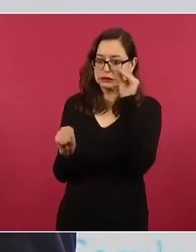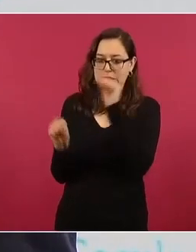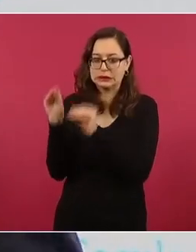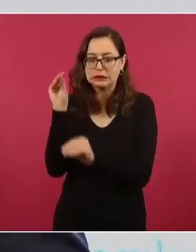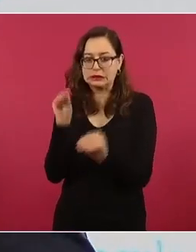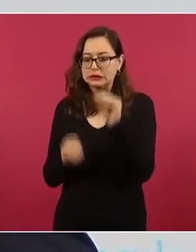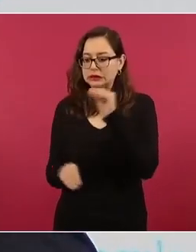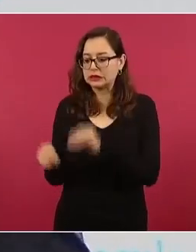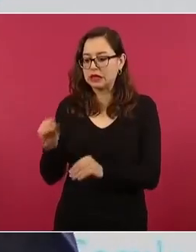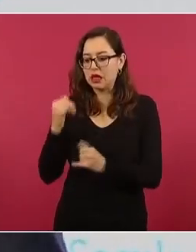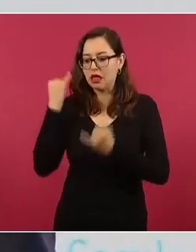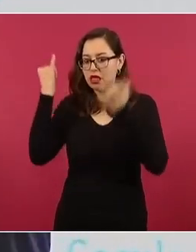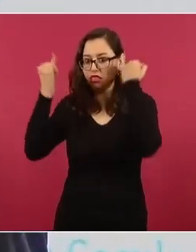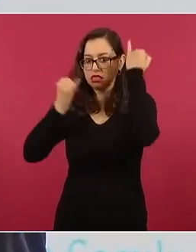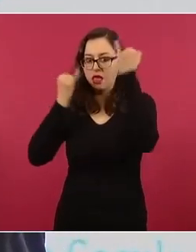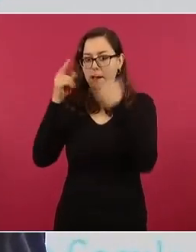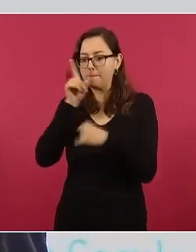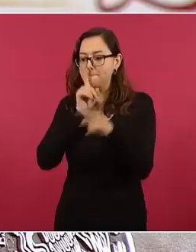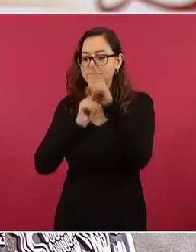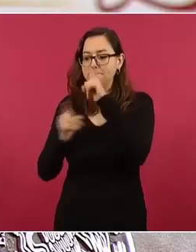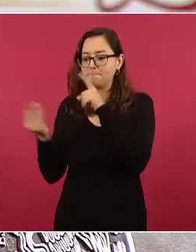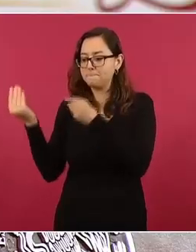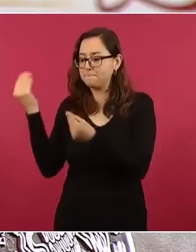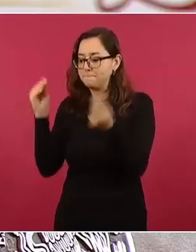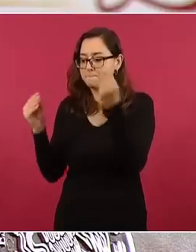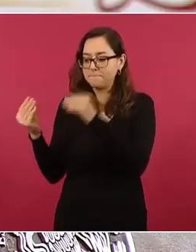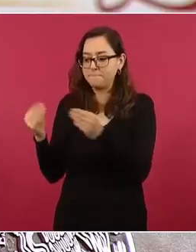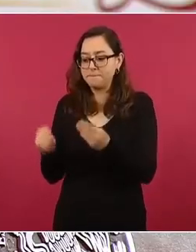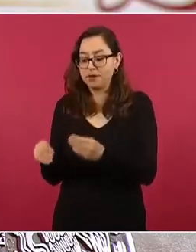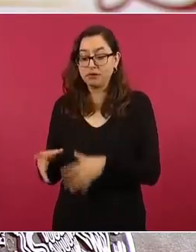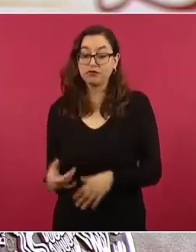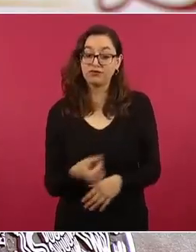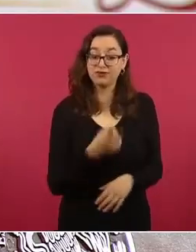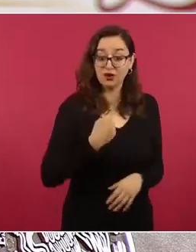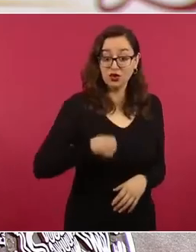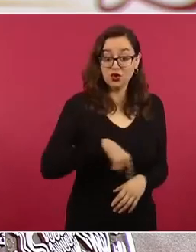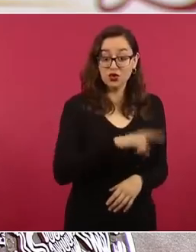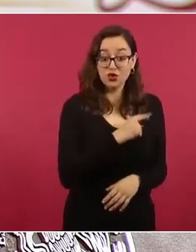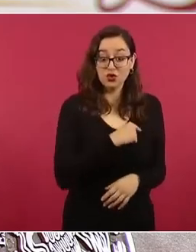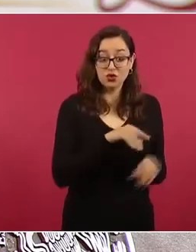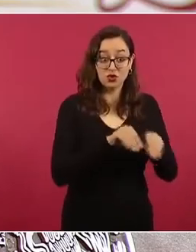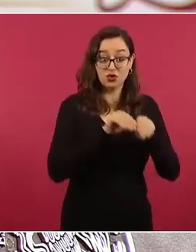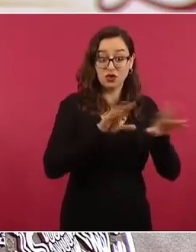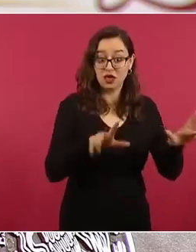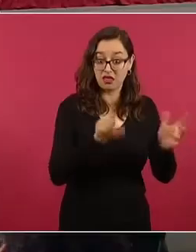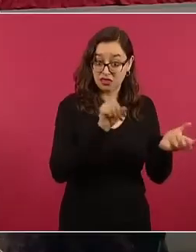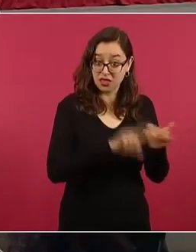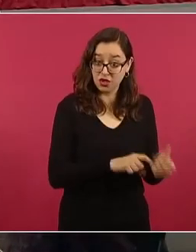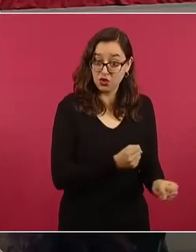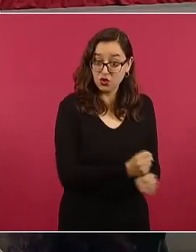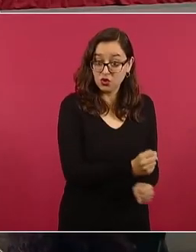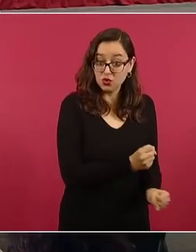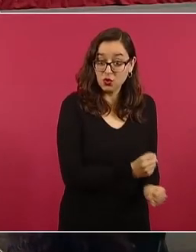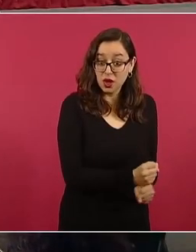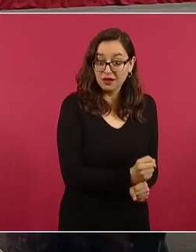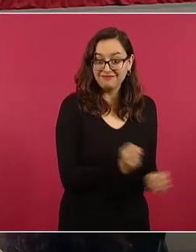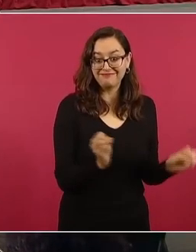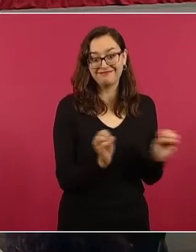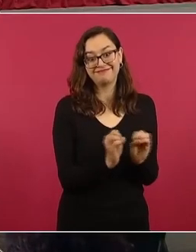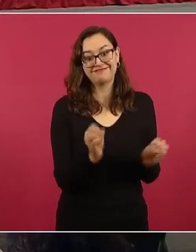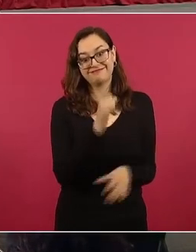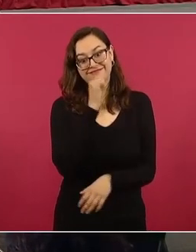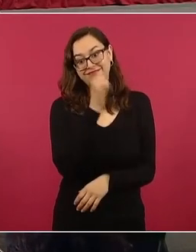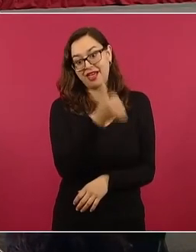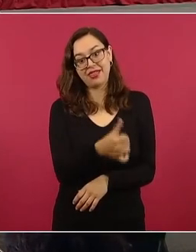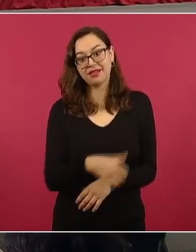la escena del crimen. Nosotros no torturamos absolutamente a nadie. El análisis que